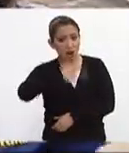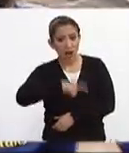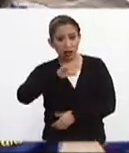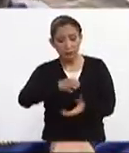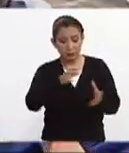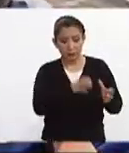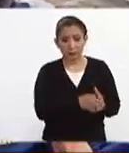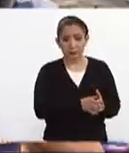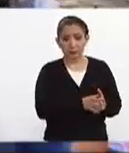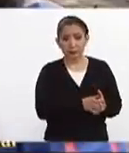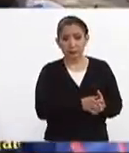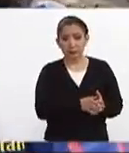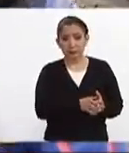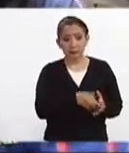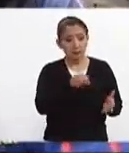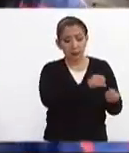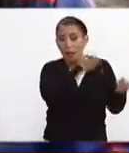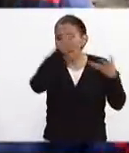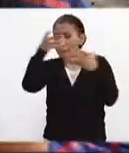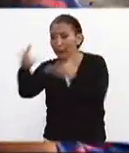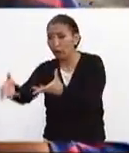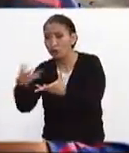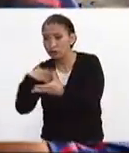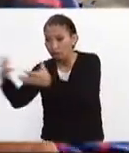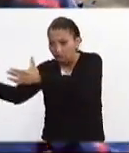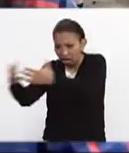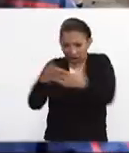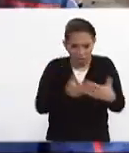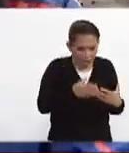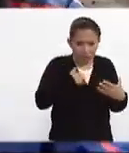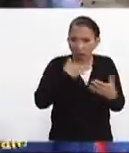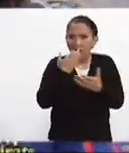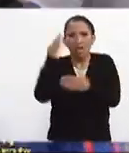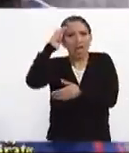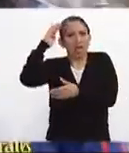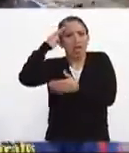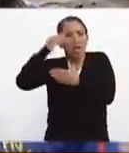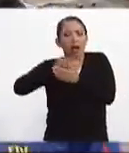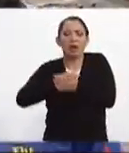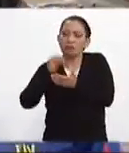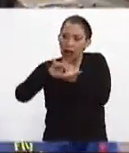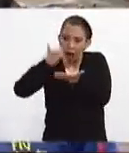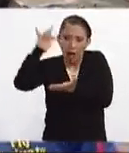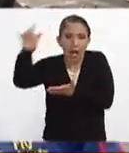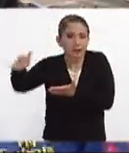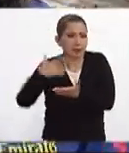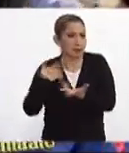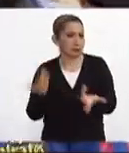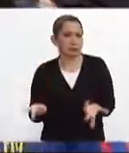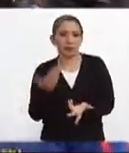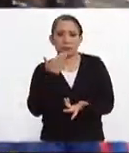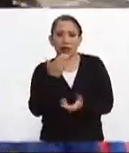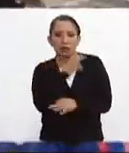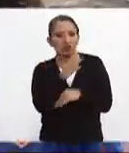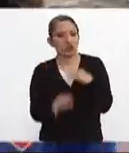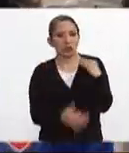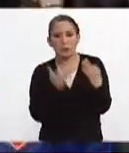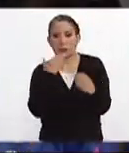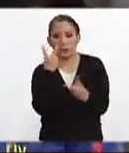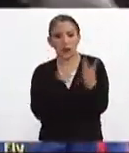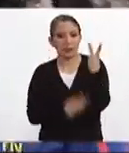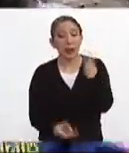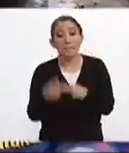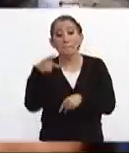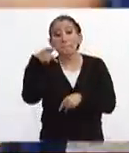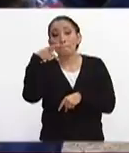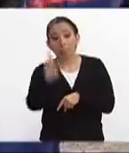mandábamos el apoyo y realmente nos las regresaban porque ya era mucho se agradece porque al fin del día todo es bienvenido